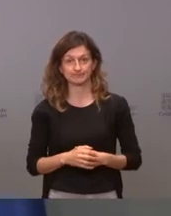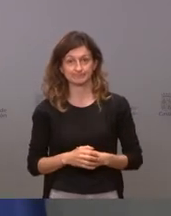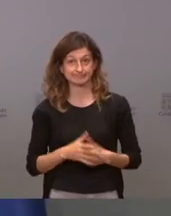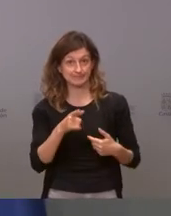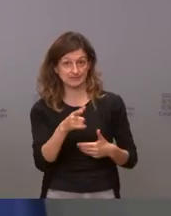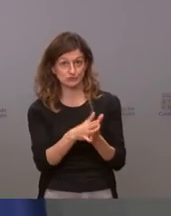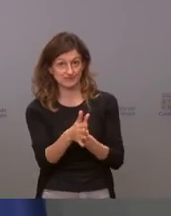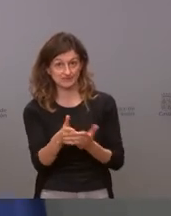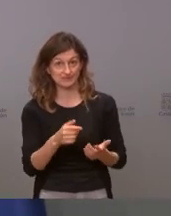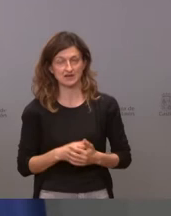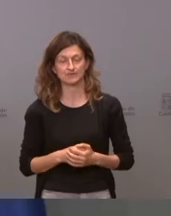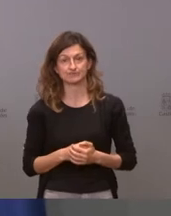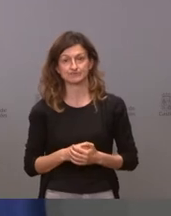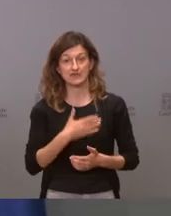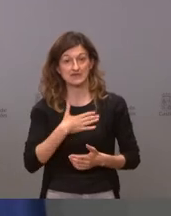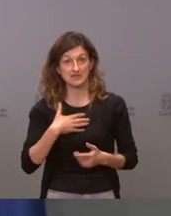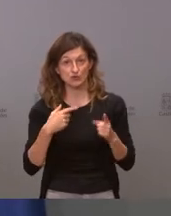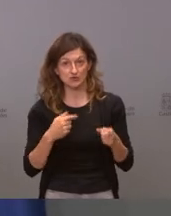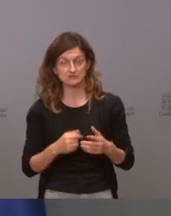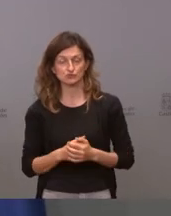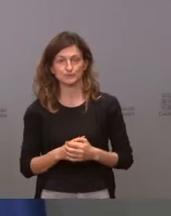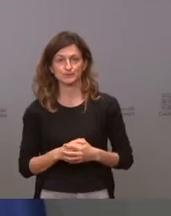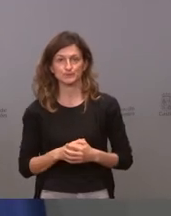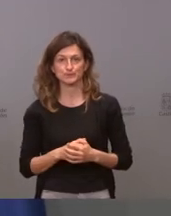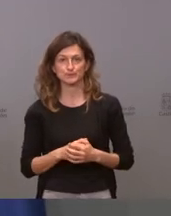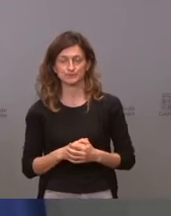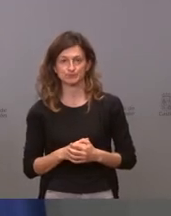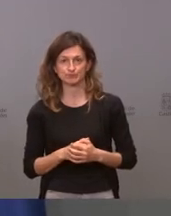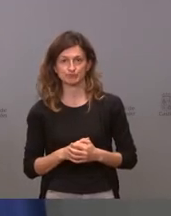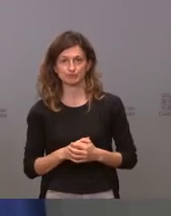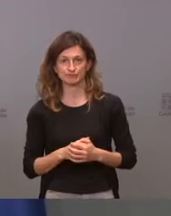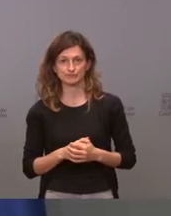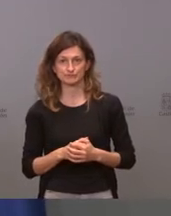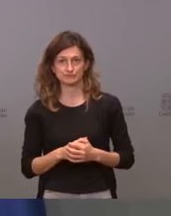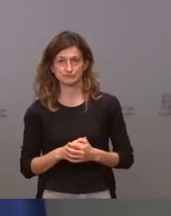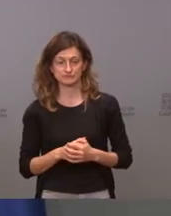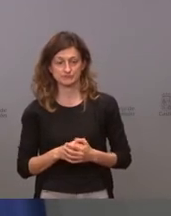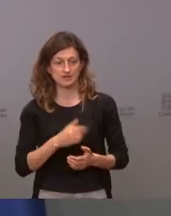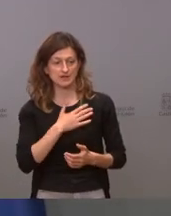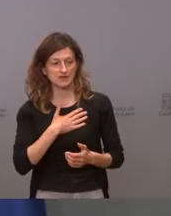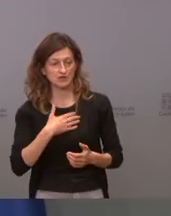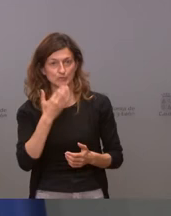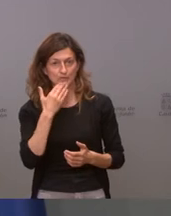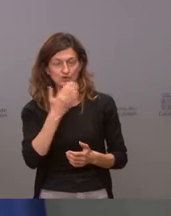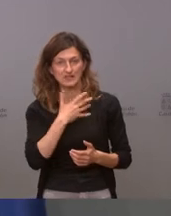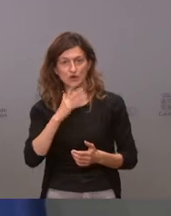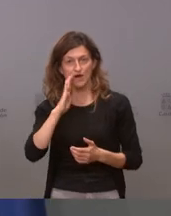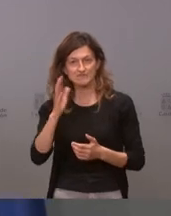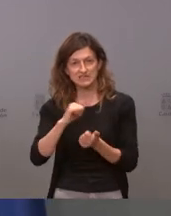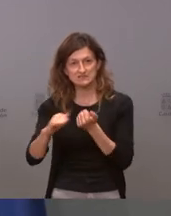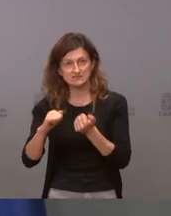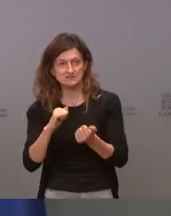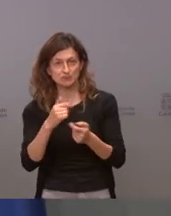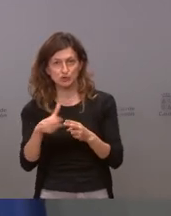no se trata de intentar perjudicar políticamente a unos o a otros